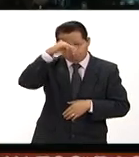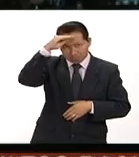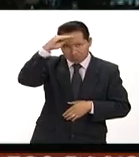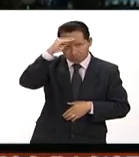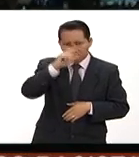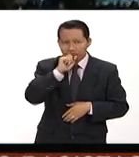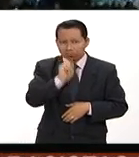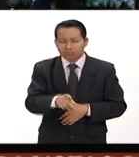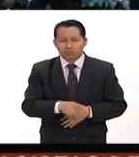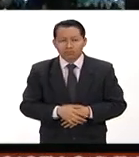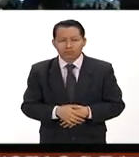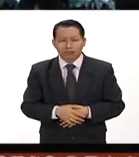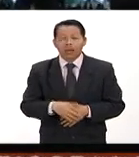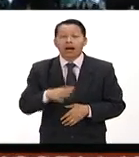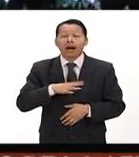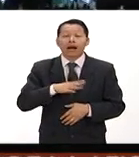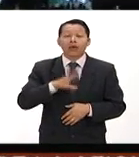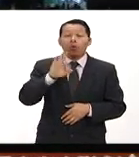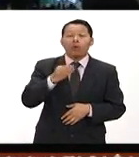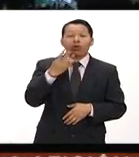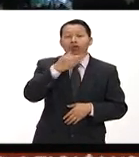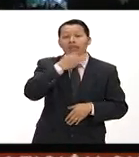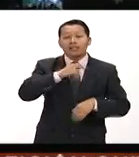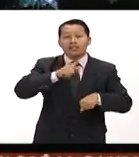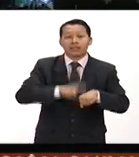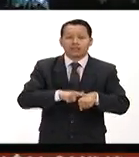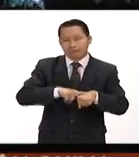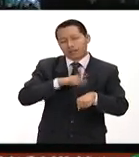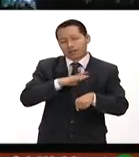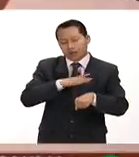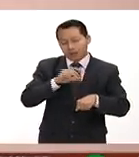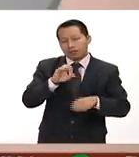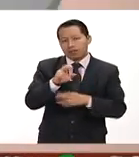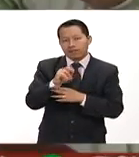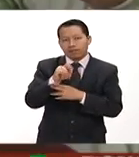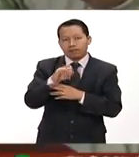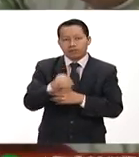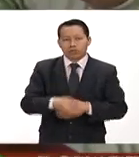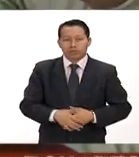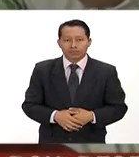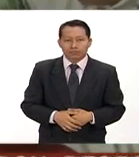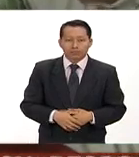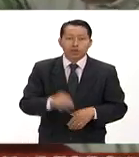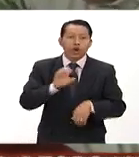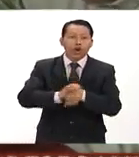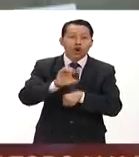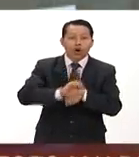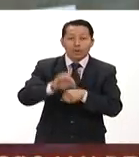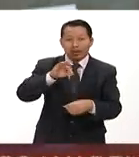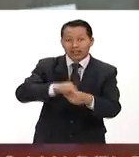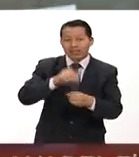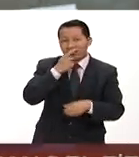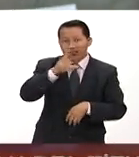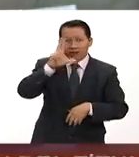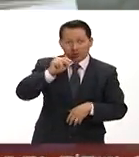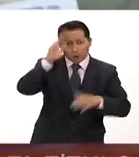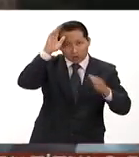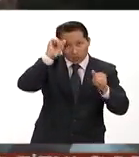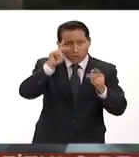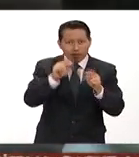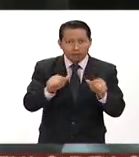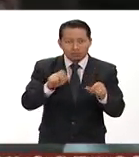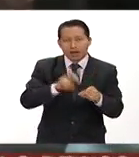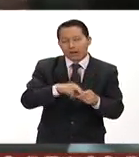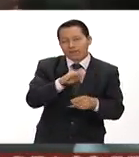arranca la edición 44 del Festival Internacional Cervantino Colombia dice no al acuerdo de paz entre las